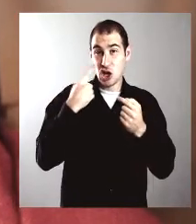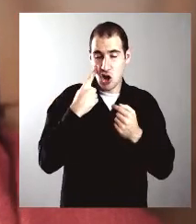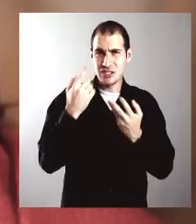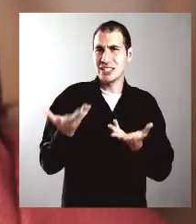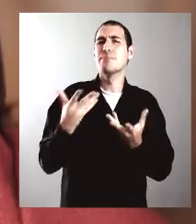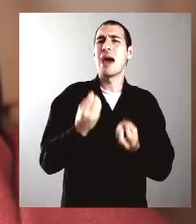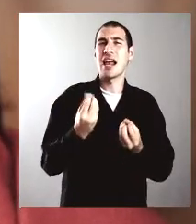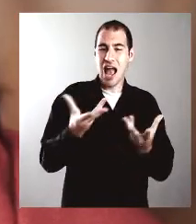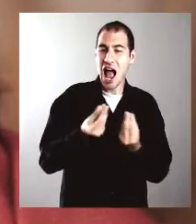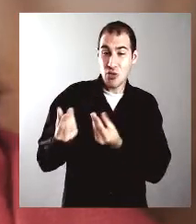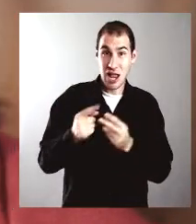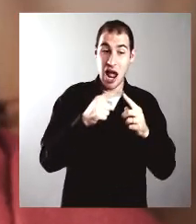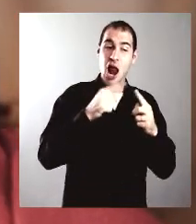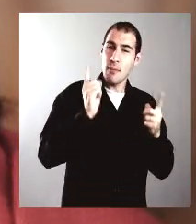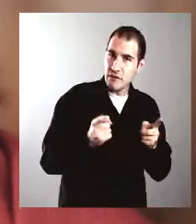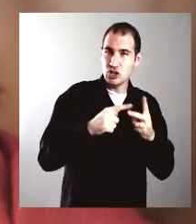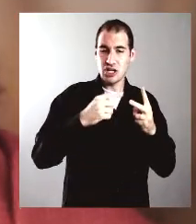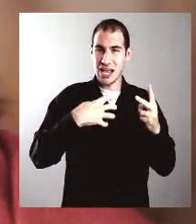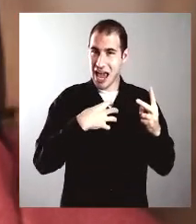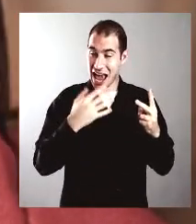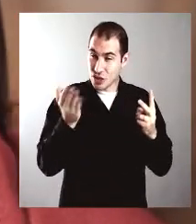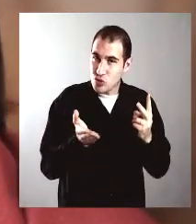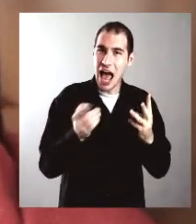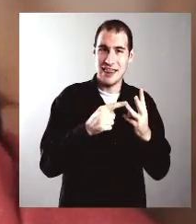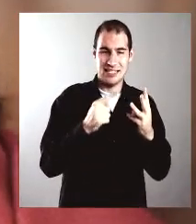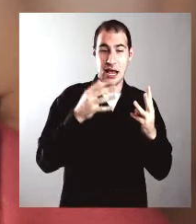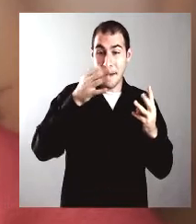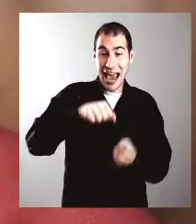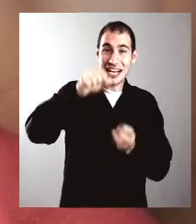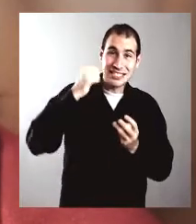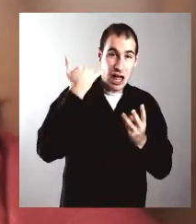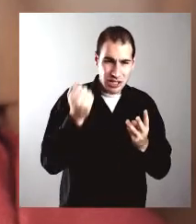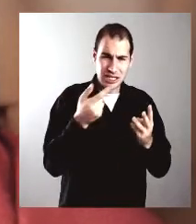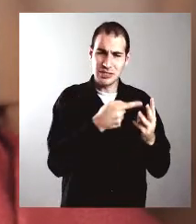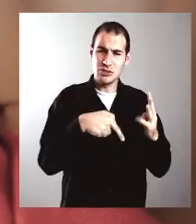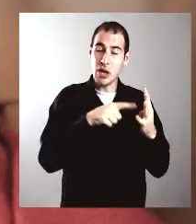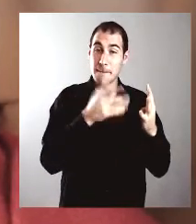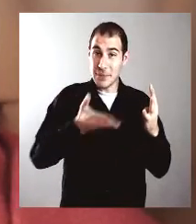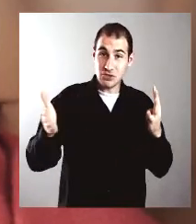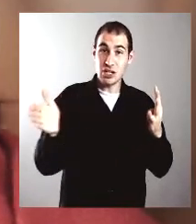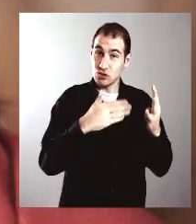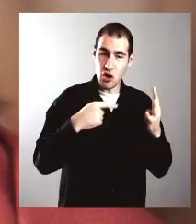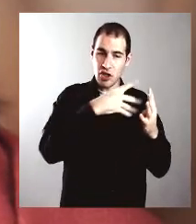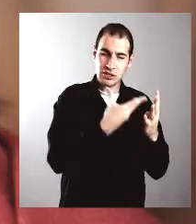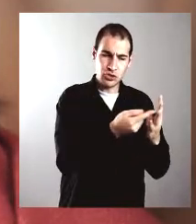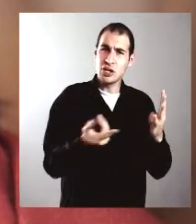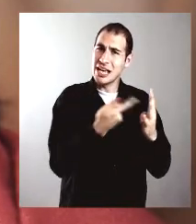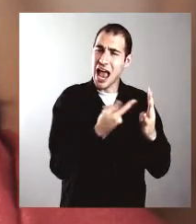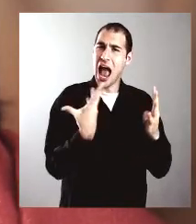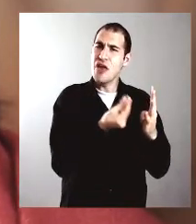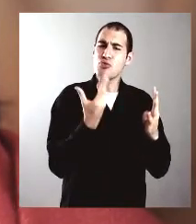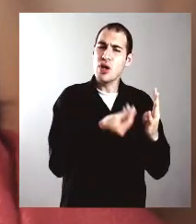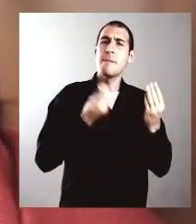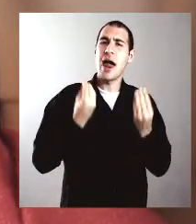a dar herramientas a los docentes, a los estudiantes, a los egresados y a la gente y al personal de apoyo académico